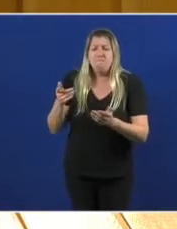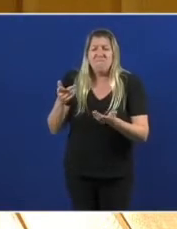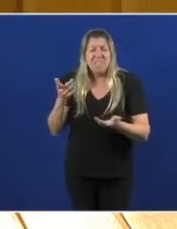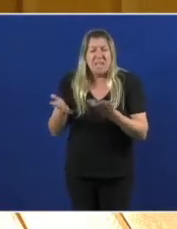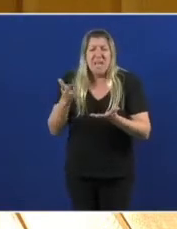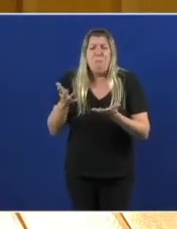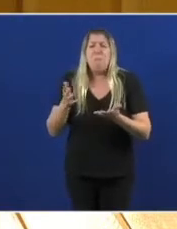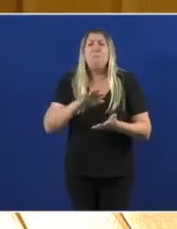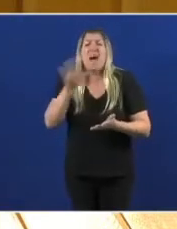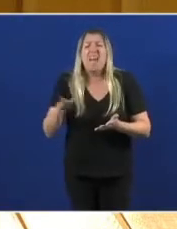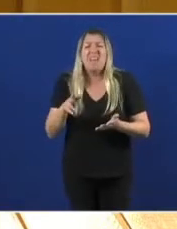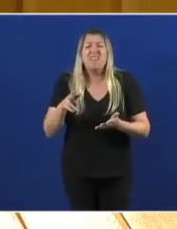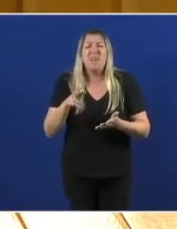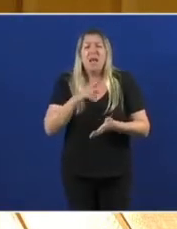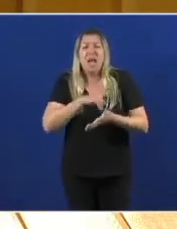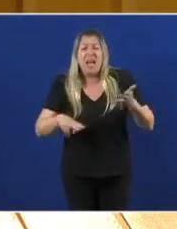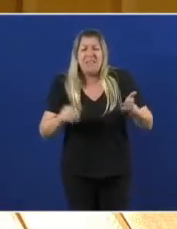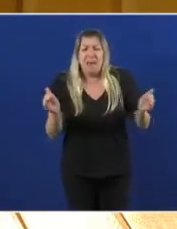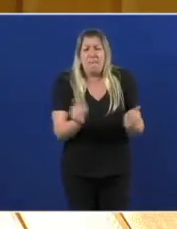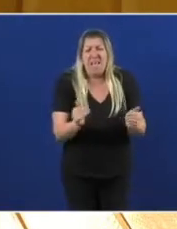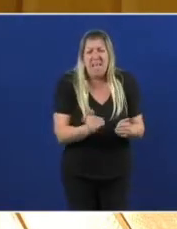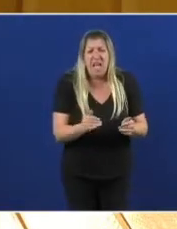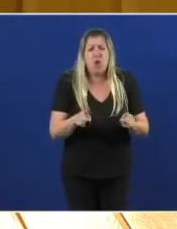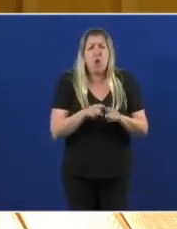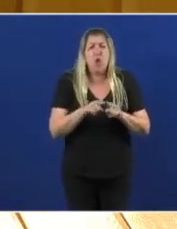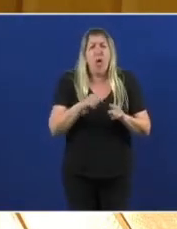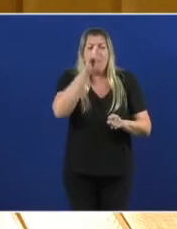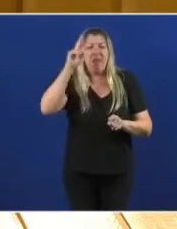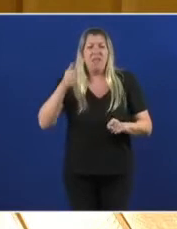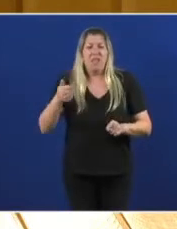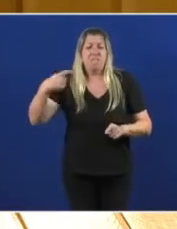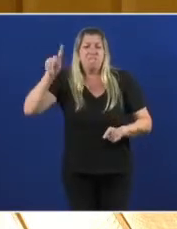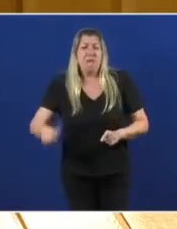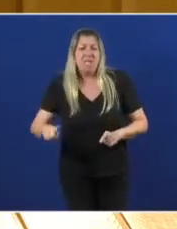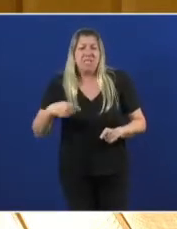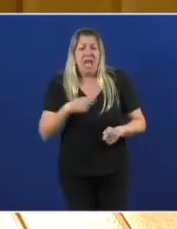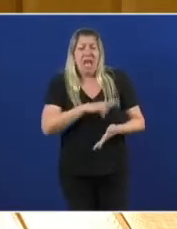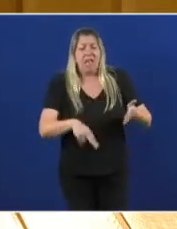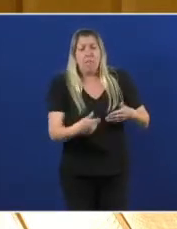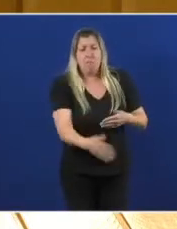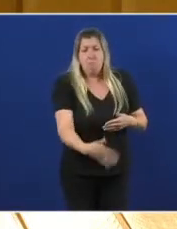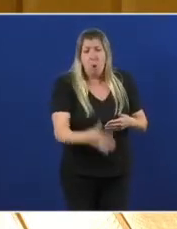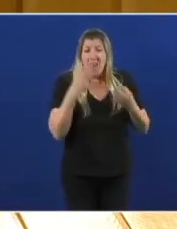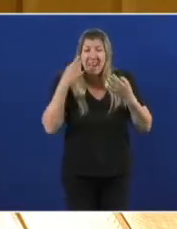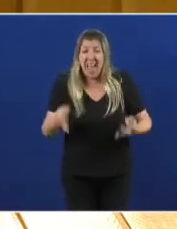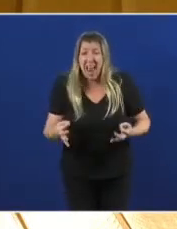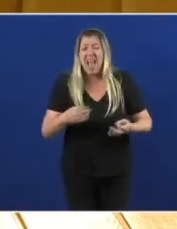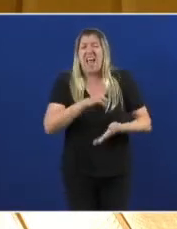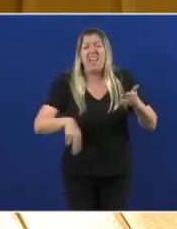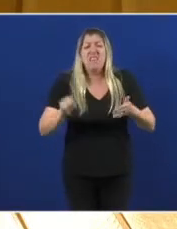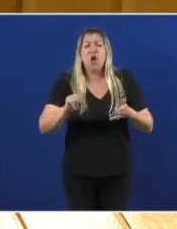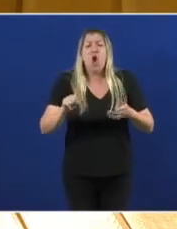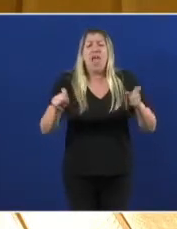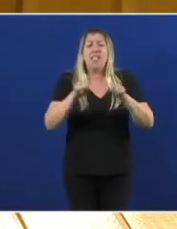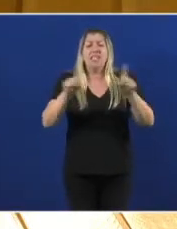satélite de Madrid, diluirnos na región noroeste. Que, mire, Galiza non é un eslogan electoral, Galiza